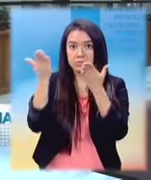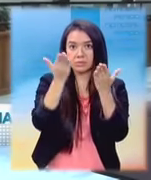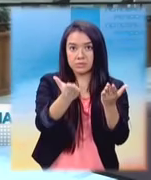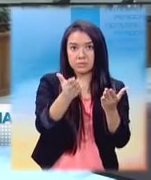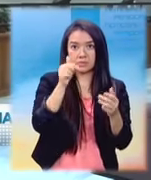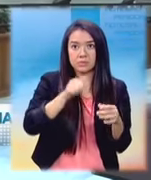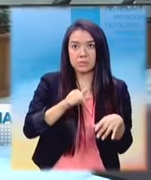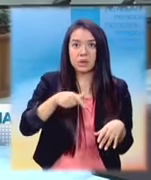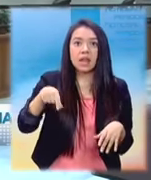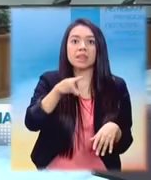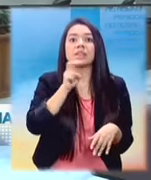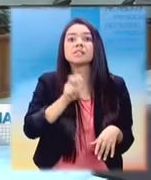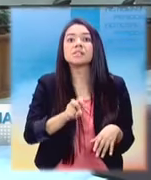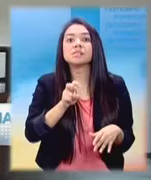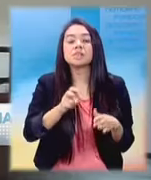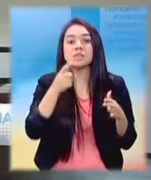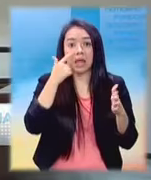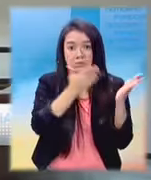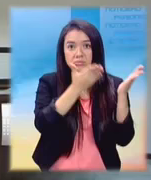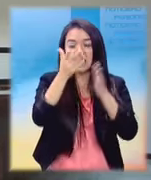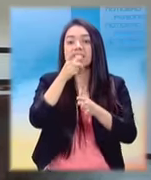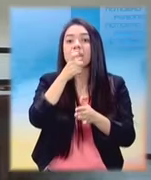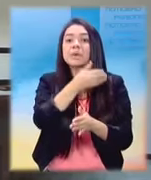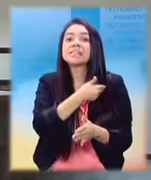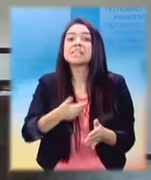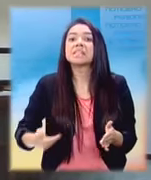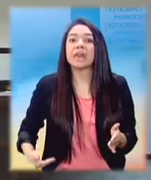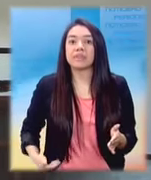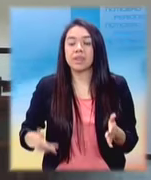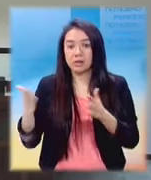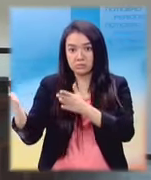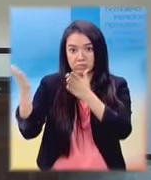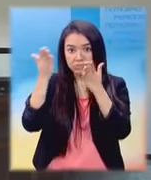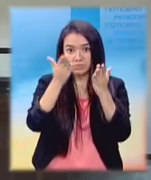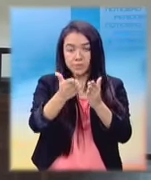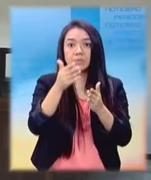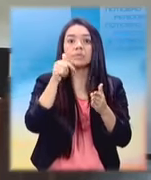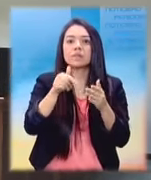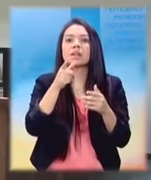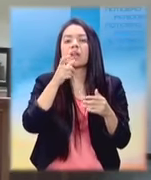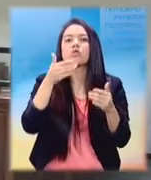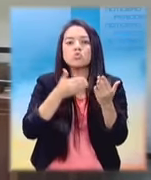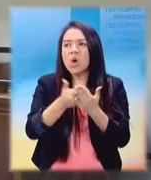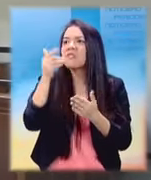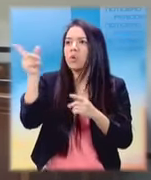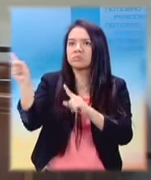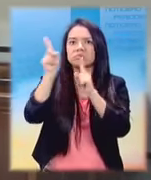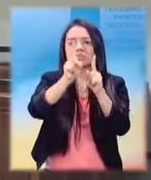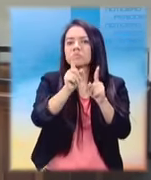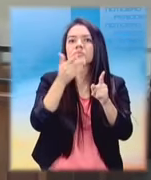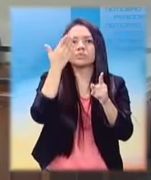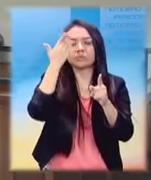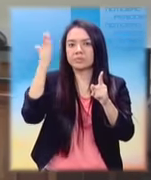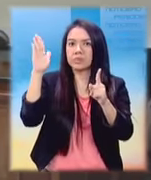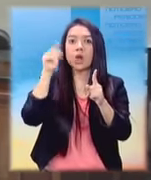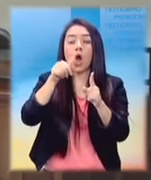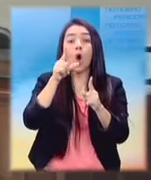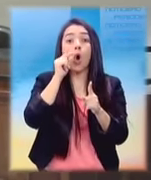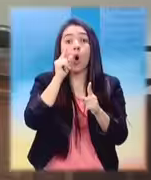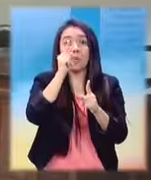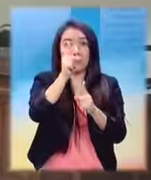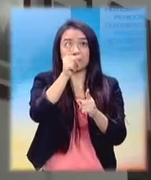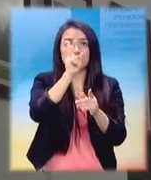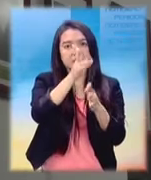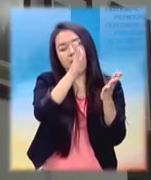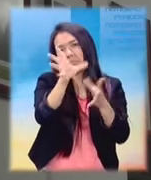permanecer en sesión permanente en medio de un largo camino de elección del titular que sustituiría a Gabriel Medrano. Medrano dejó el cargo